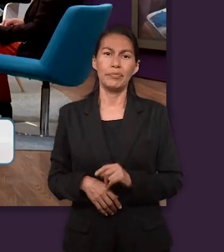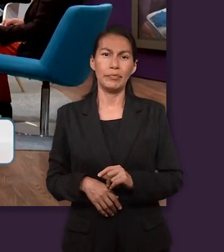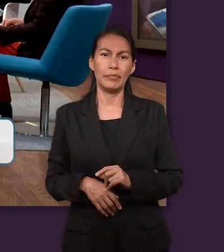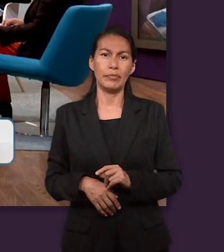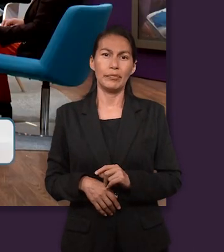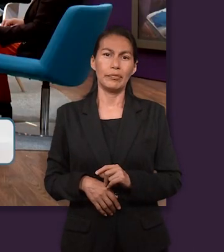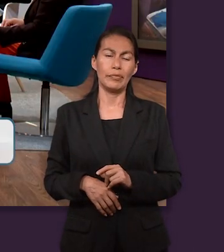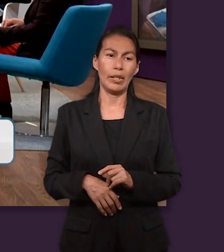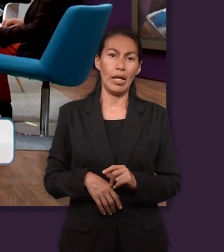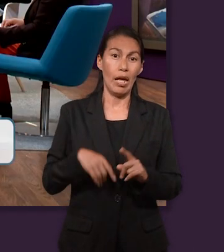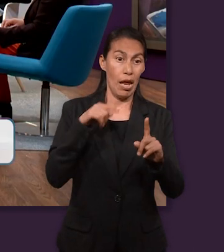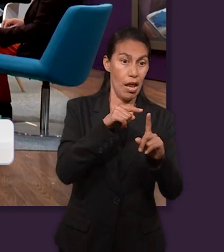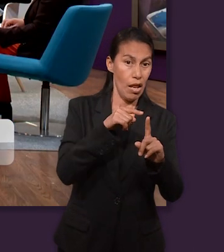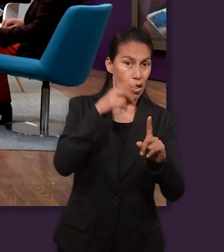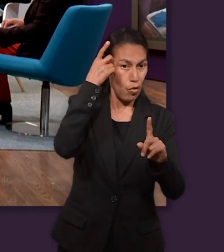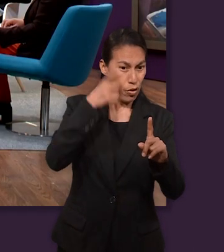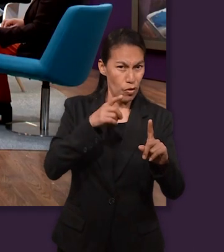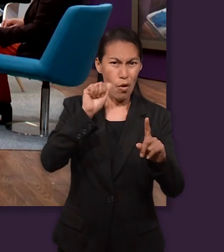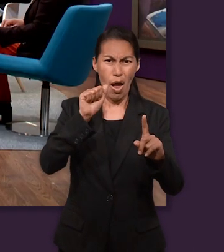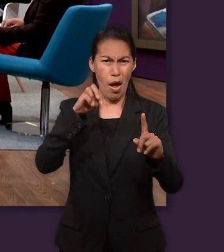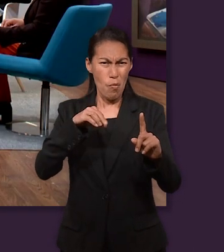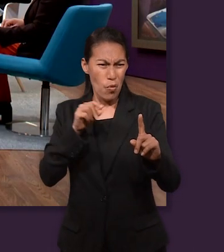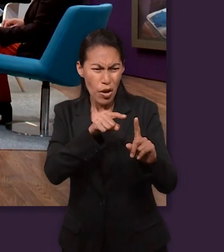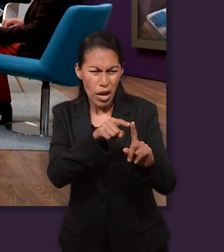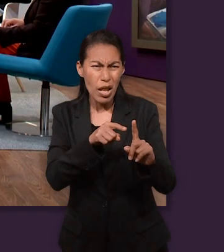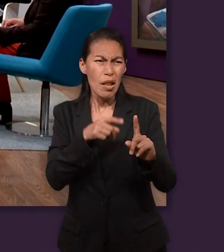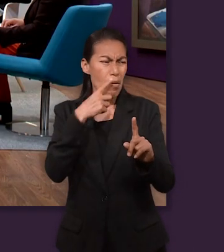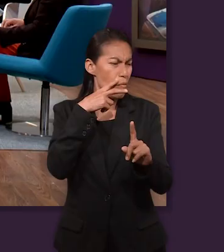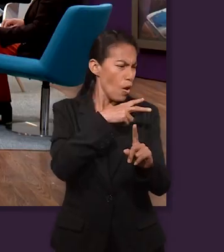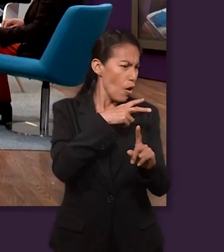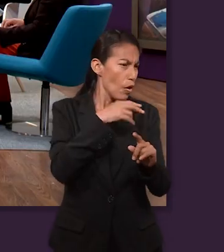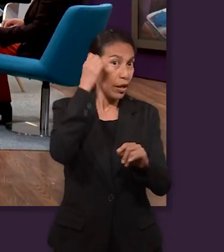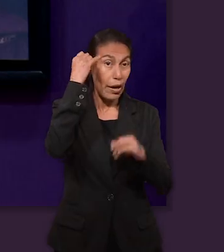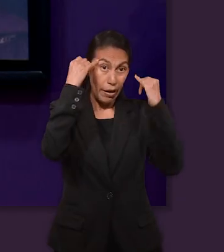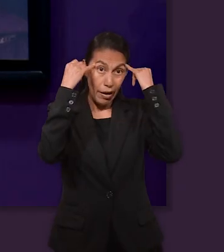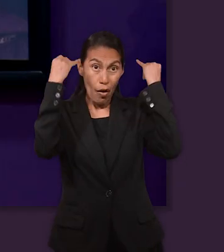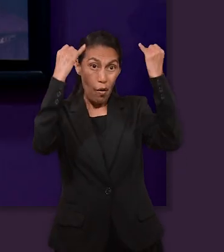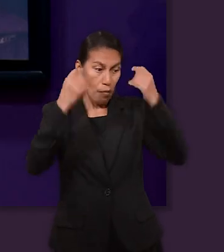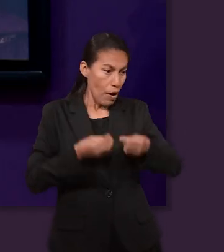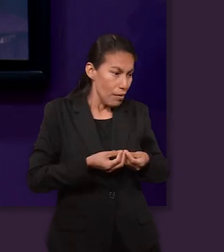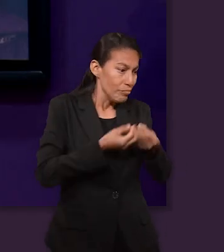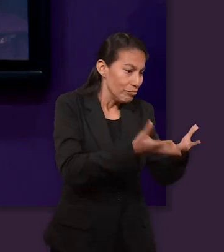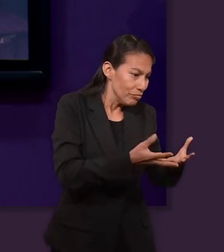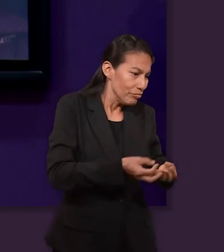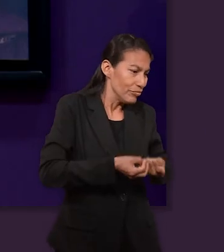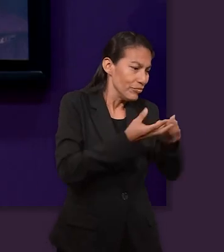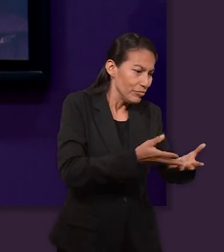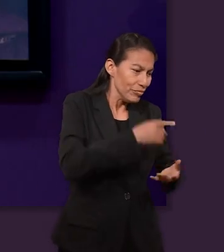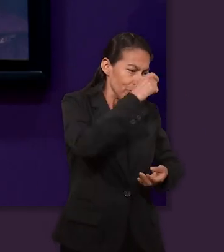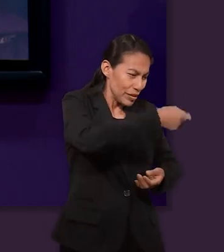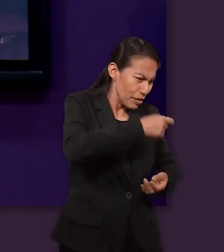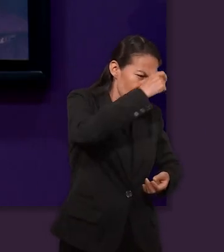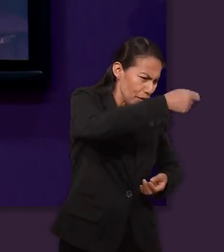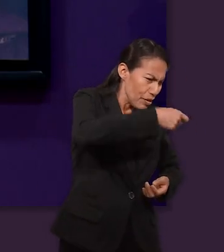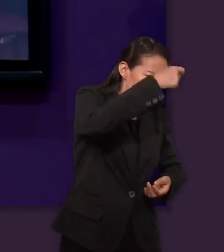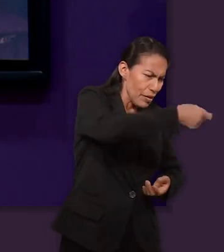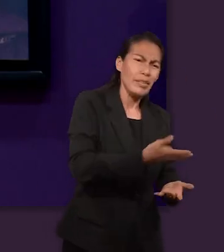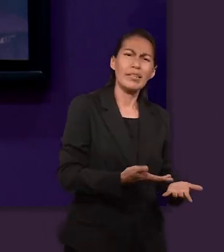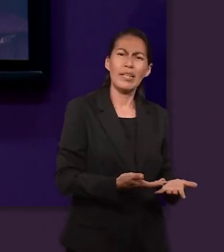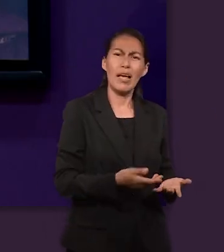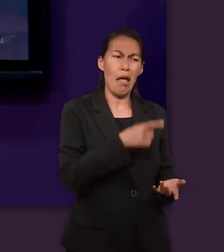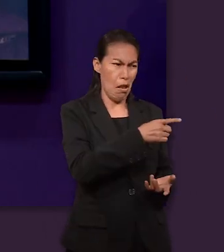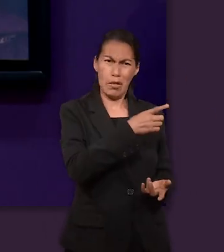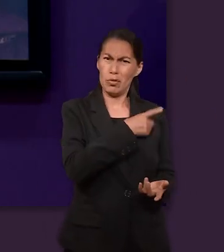amo, vio su amo que Jehová estaba con él, que Jehová lo hacía prosperar en todas sus empresas.